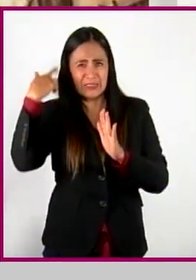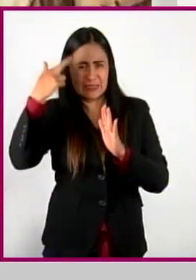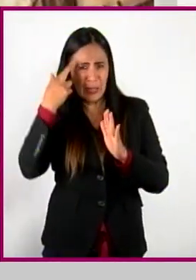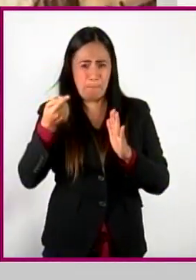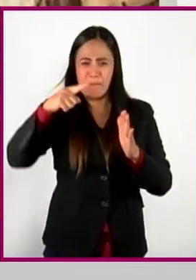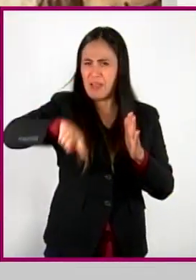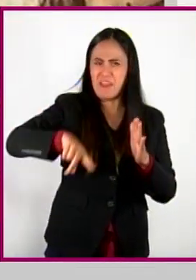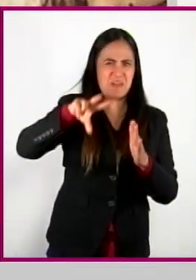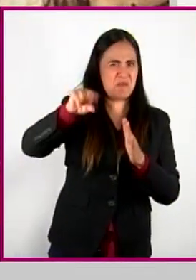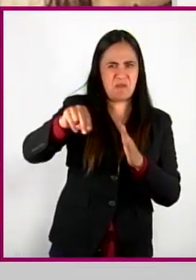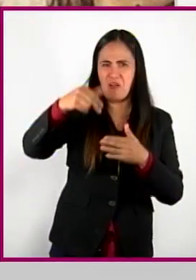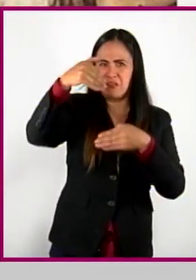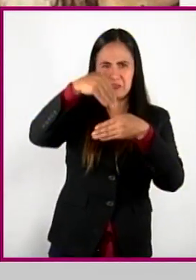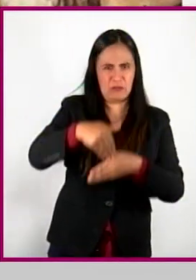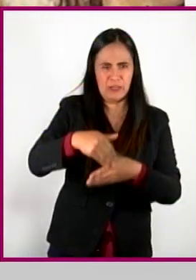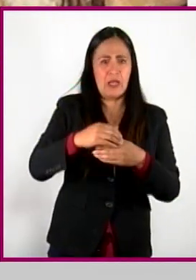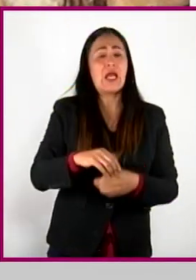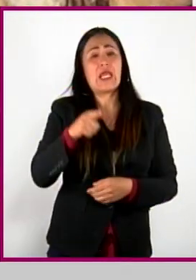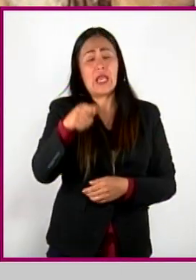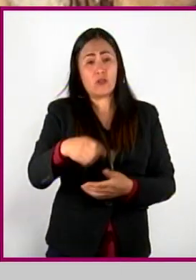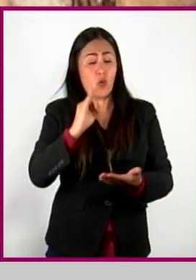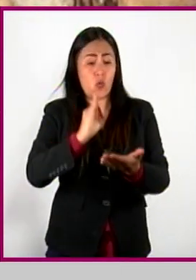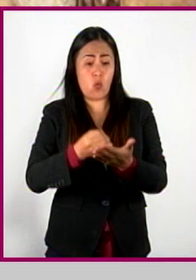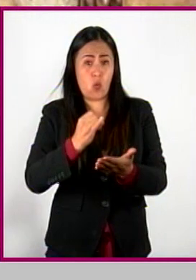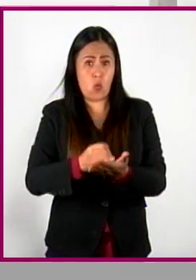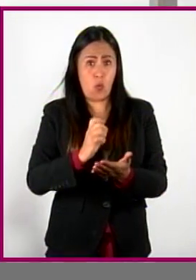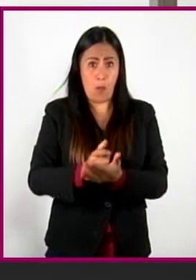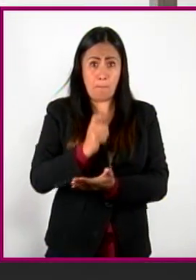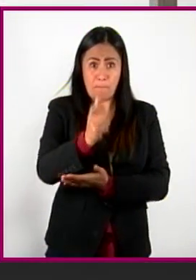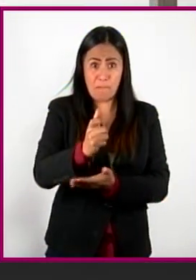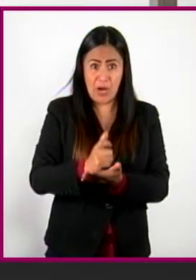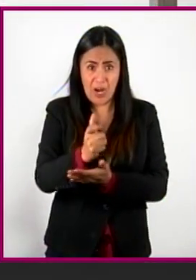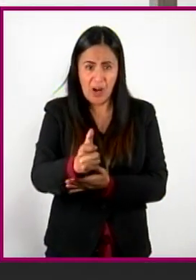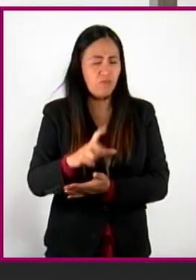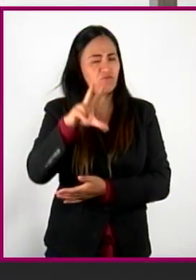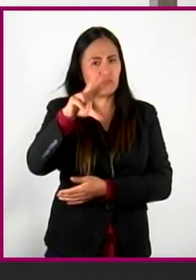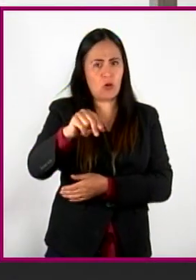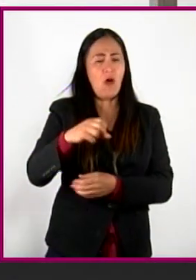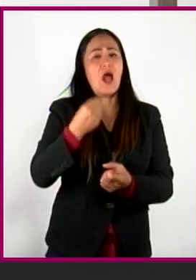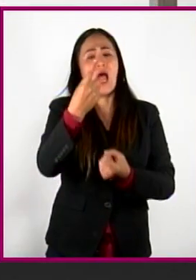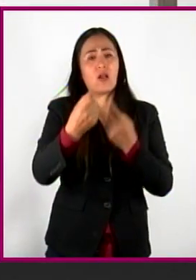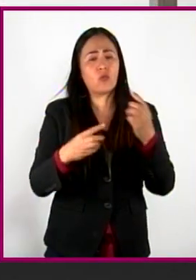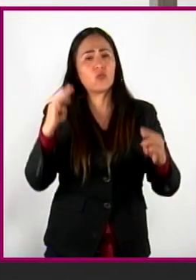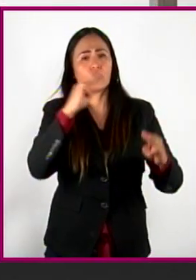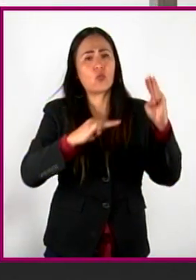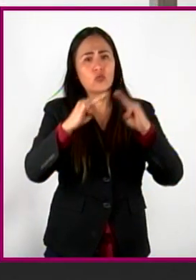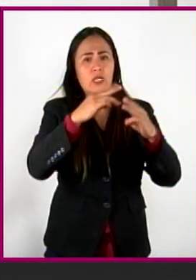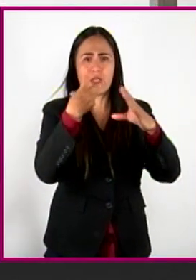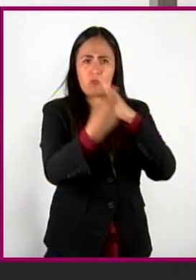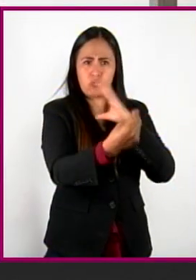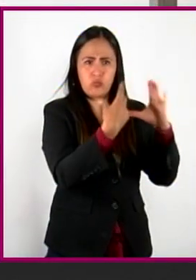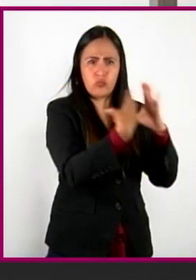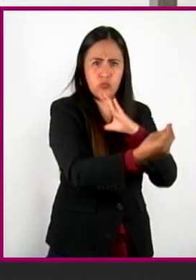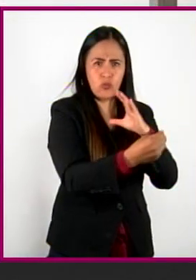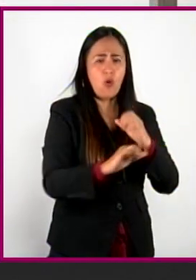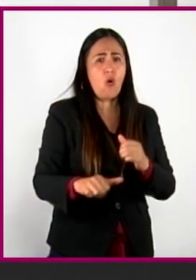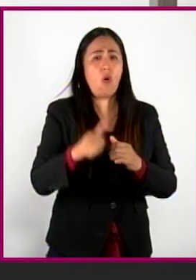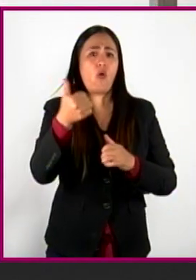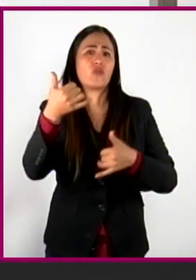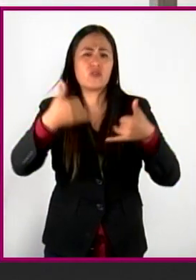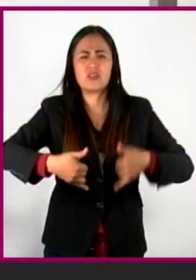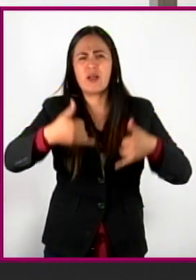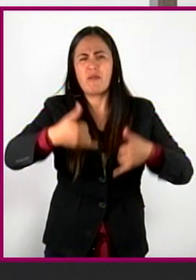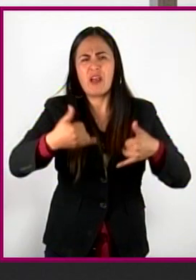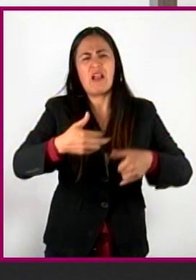Hubo grupos que se negaron a pagar los tributos a los encomenderos, otros huyeron a las montañas, algunos más se rebelaron de forma